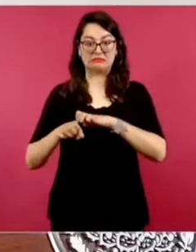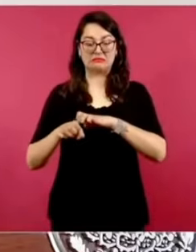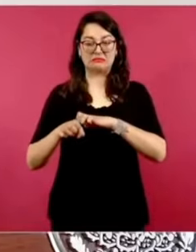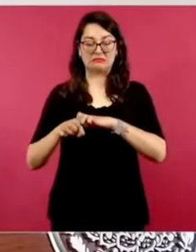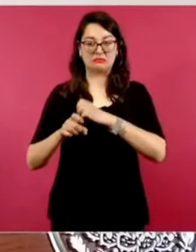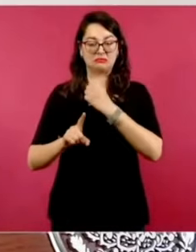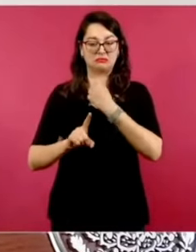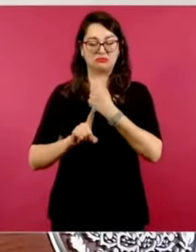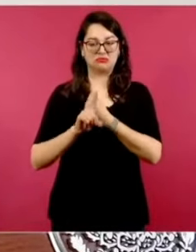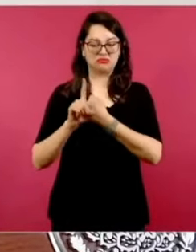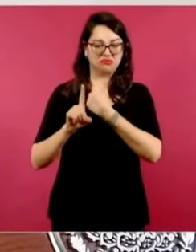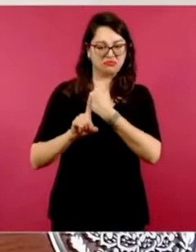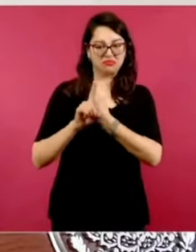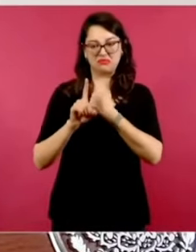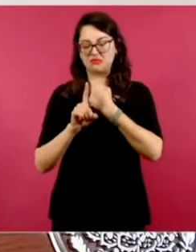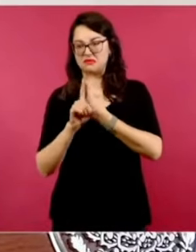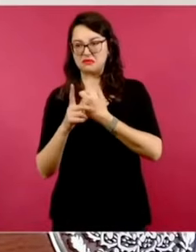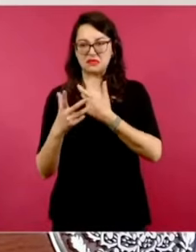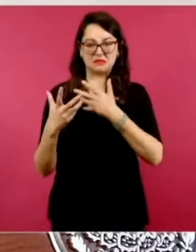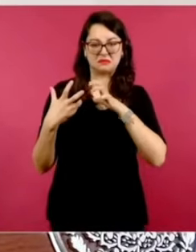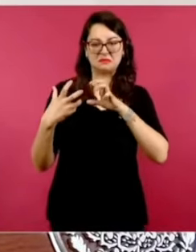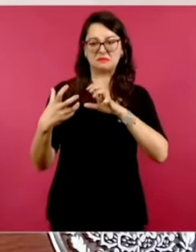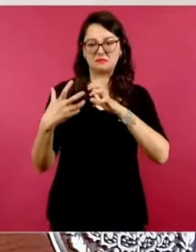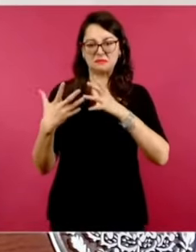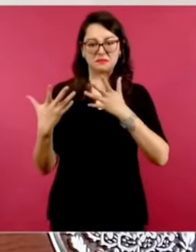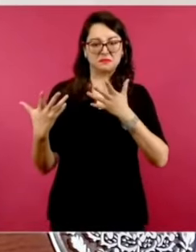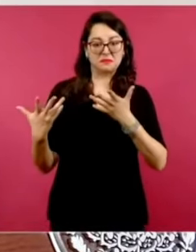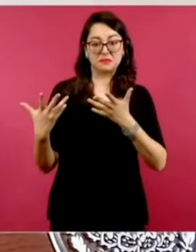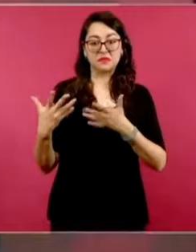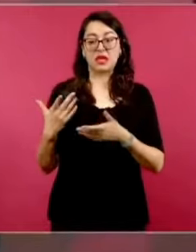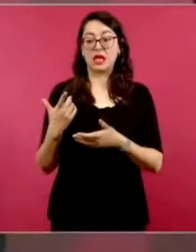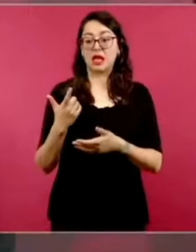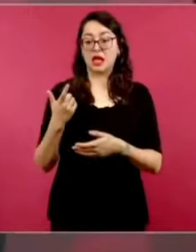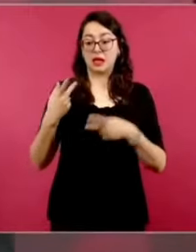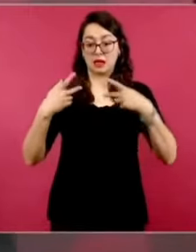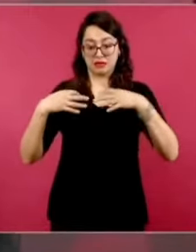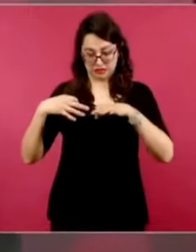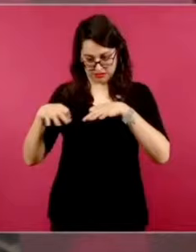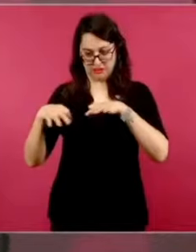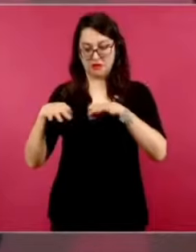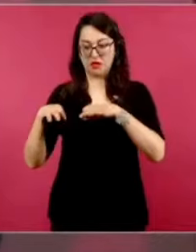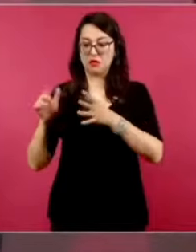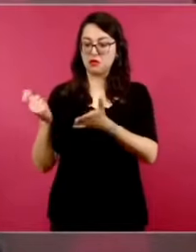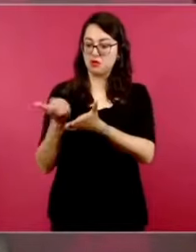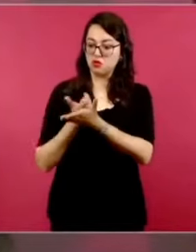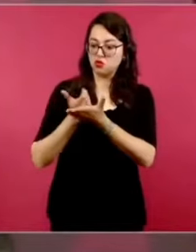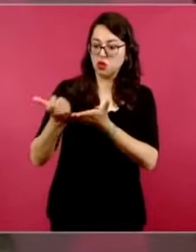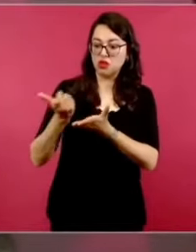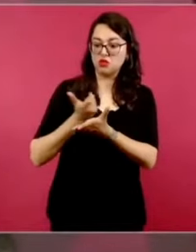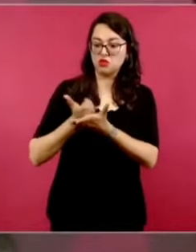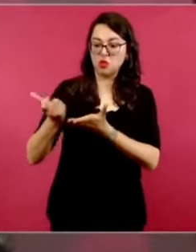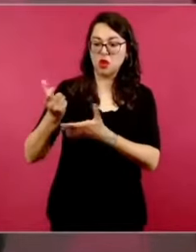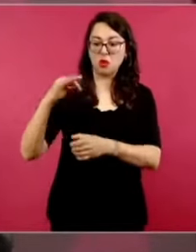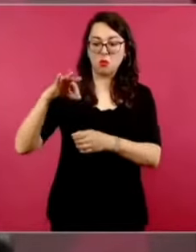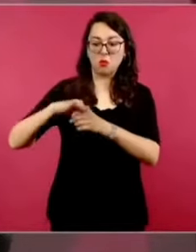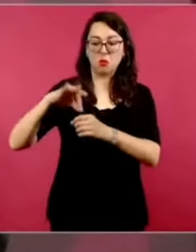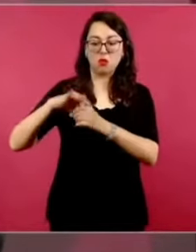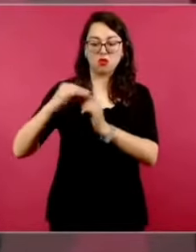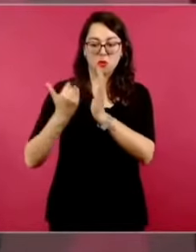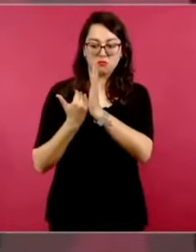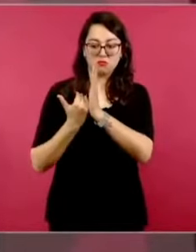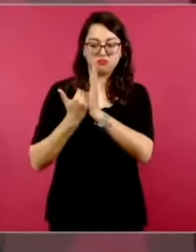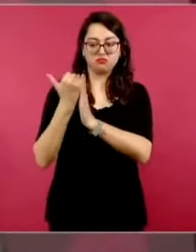el aumento al salario mínimo, cinco veces votaron